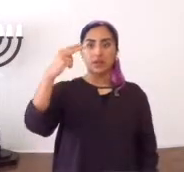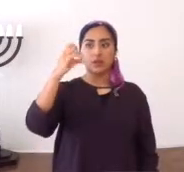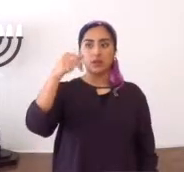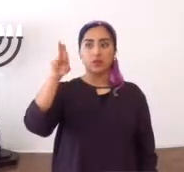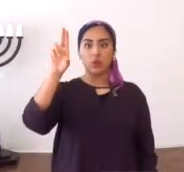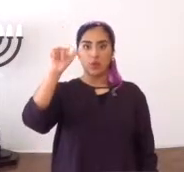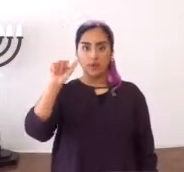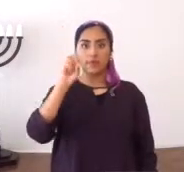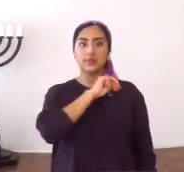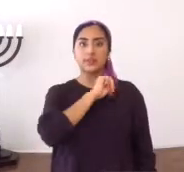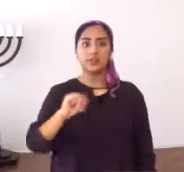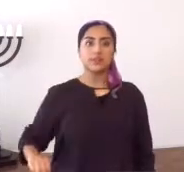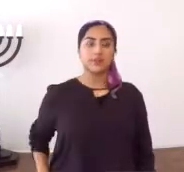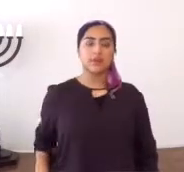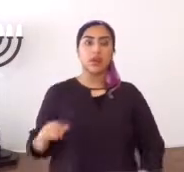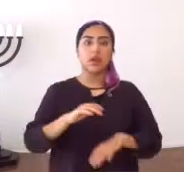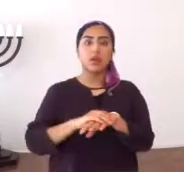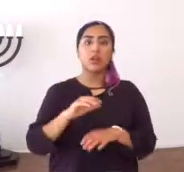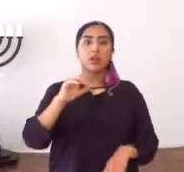bendito es Yahshua, Hamashia,